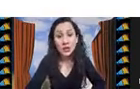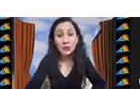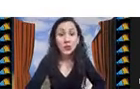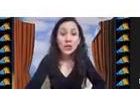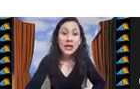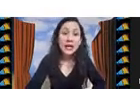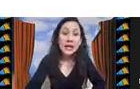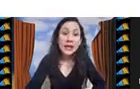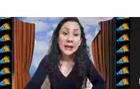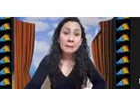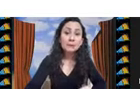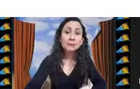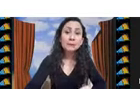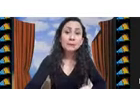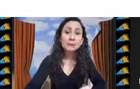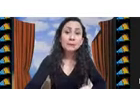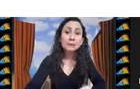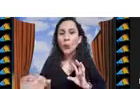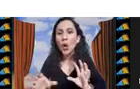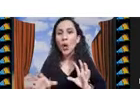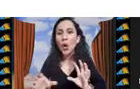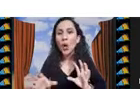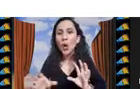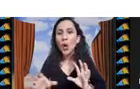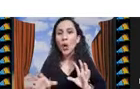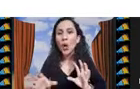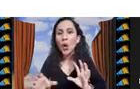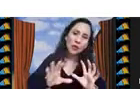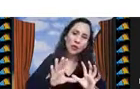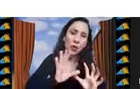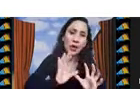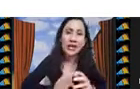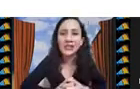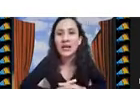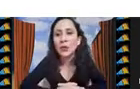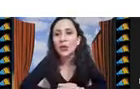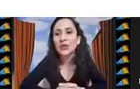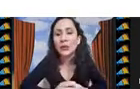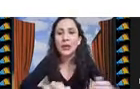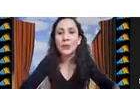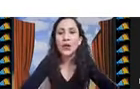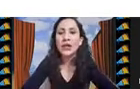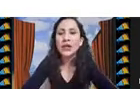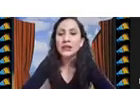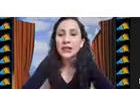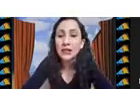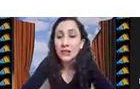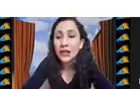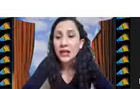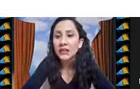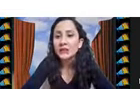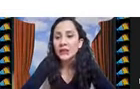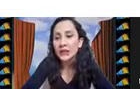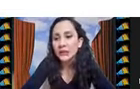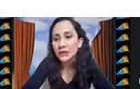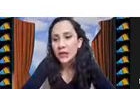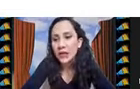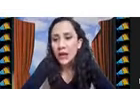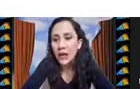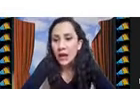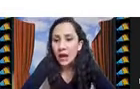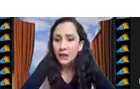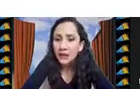los algoritmos un poco cuando analizamos por ejemplo aquí en estas gráficas